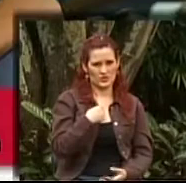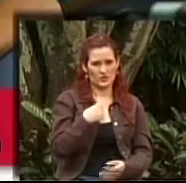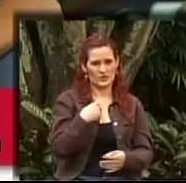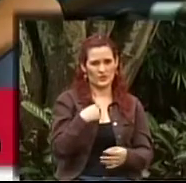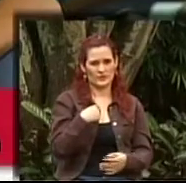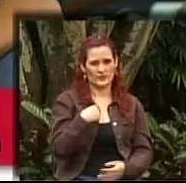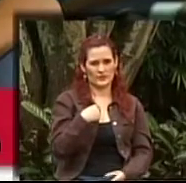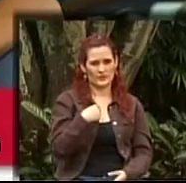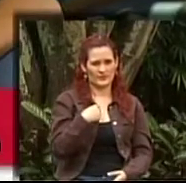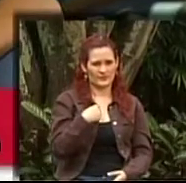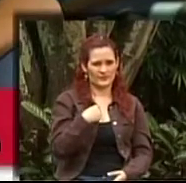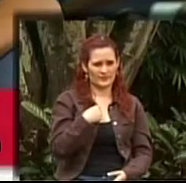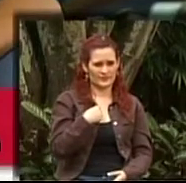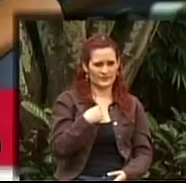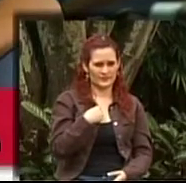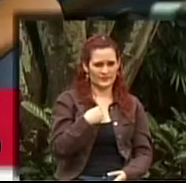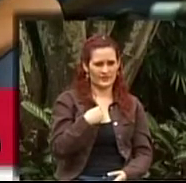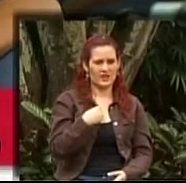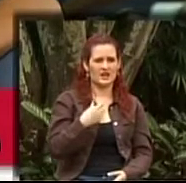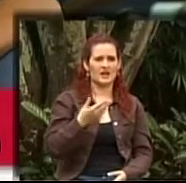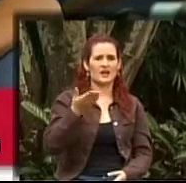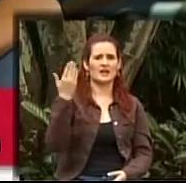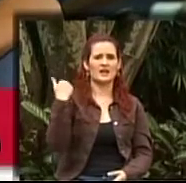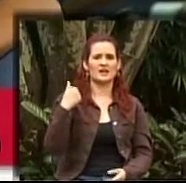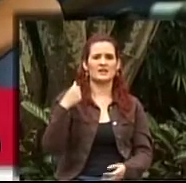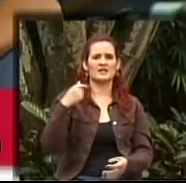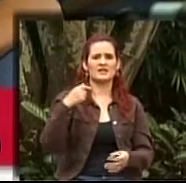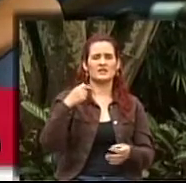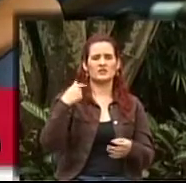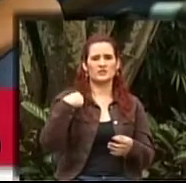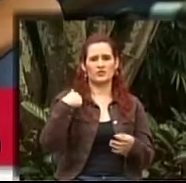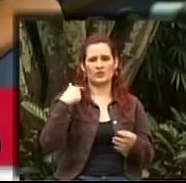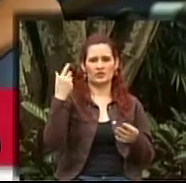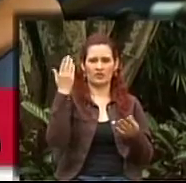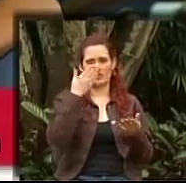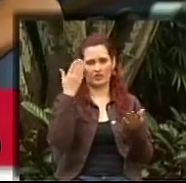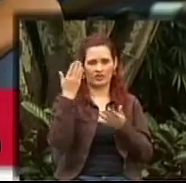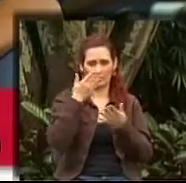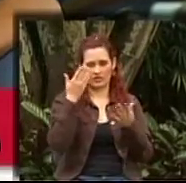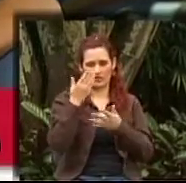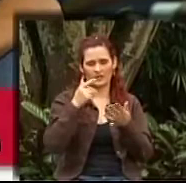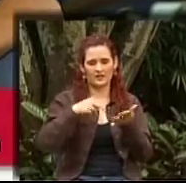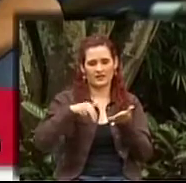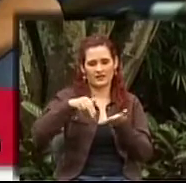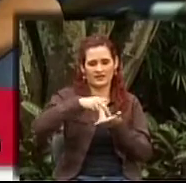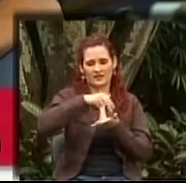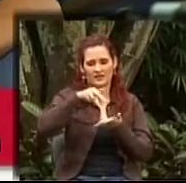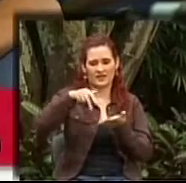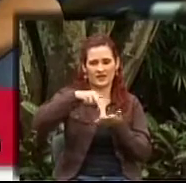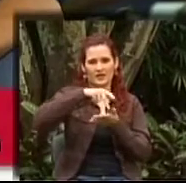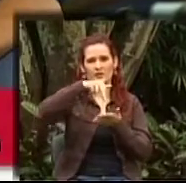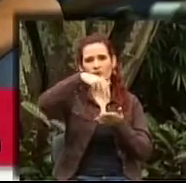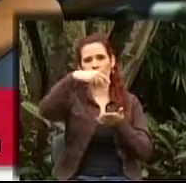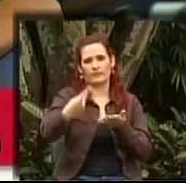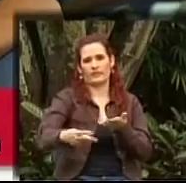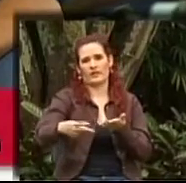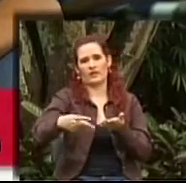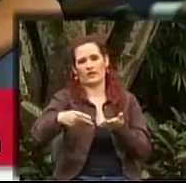hace 32 años he tenido un accidente, me caí borracho, me di en el cerebro y no me causó un derrame.